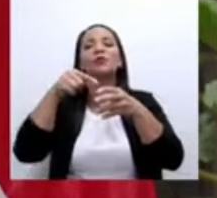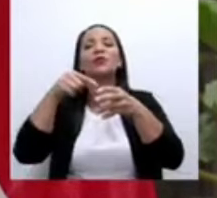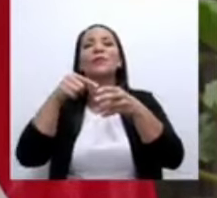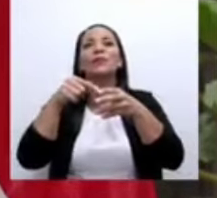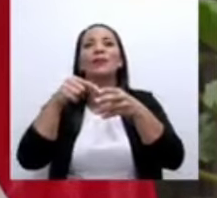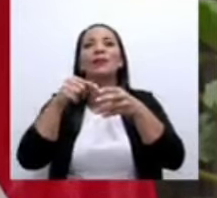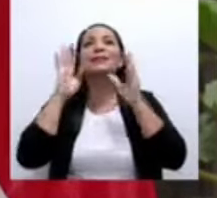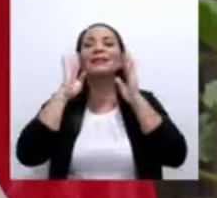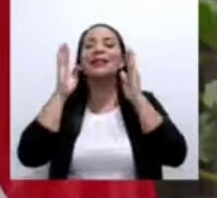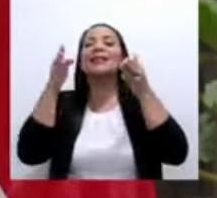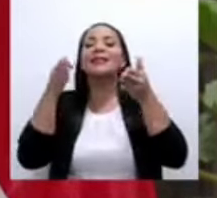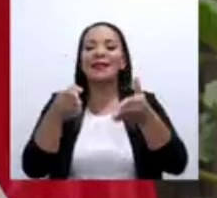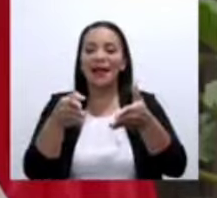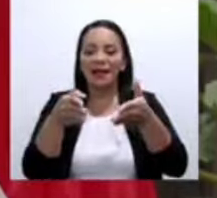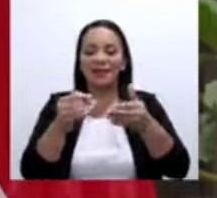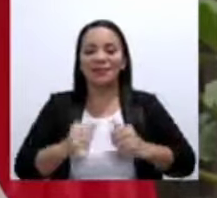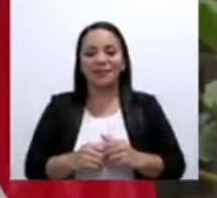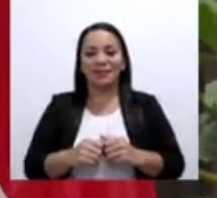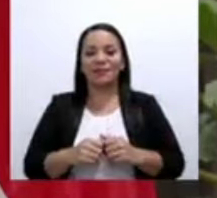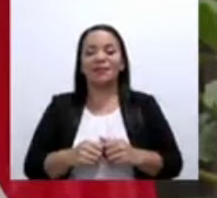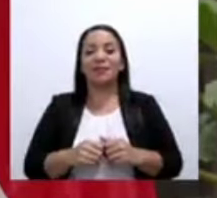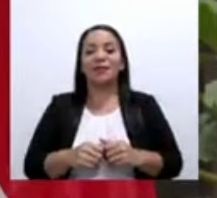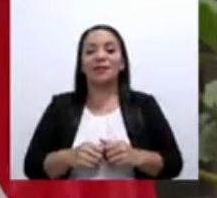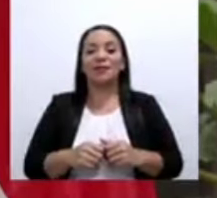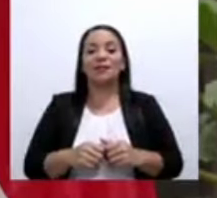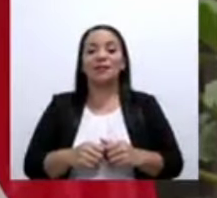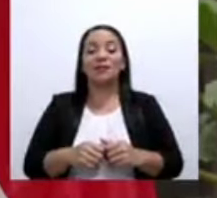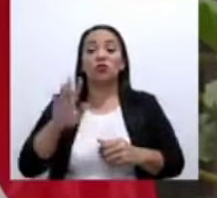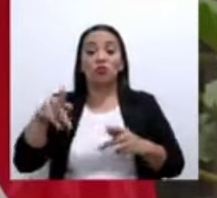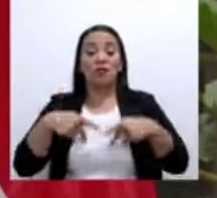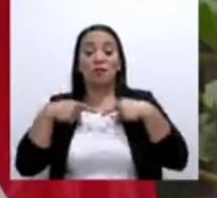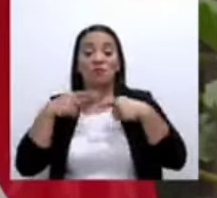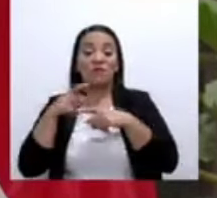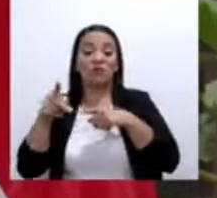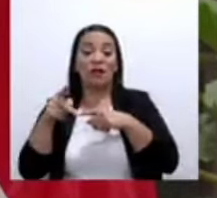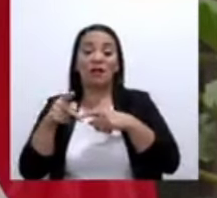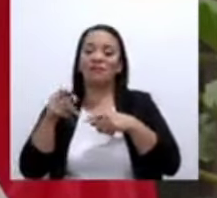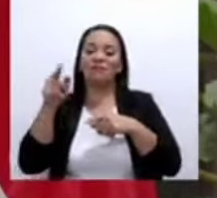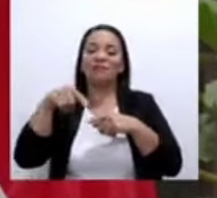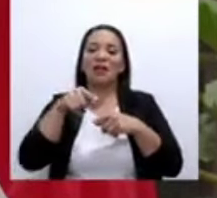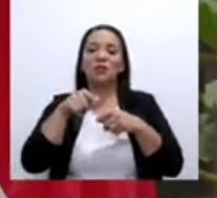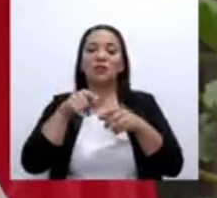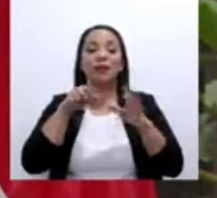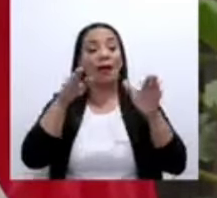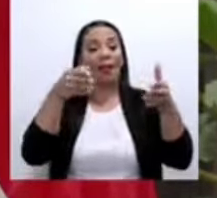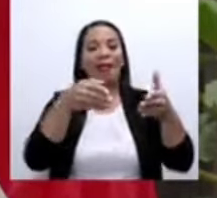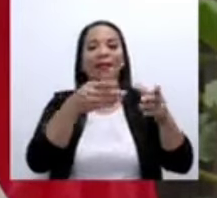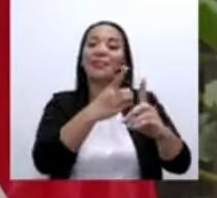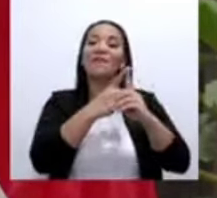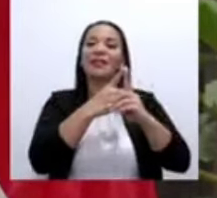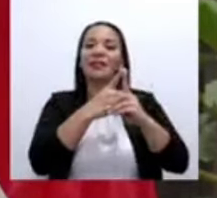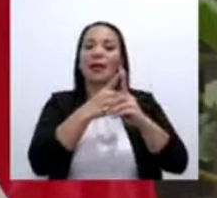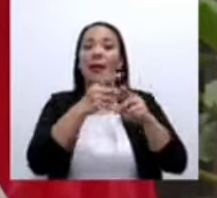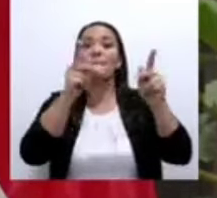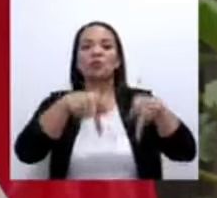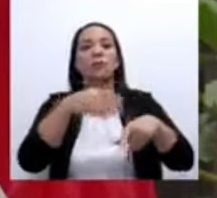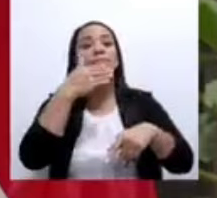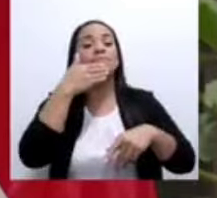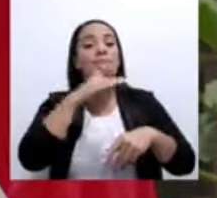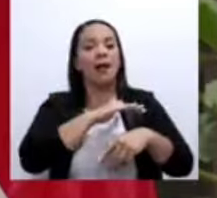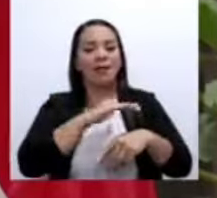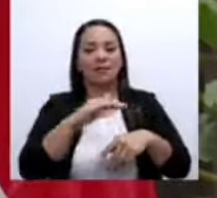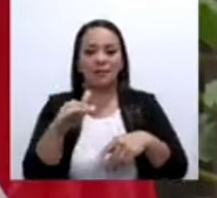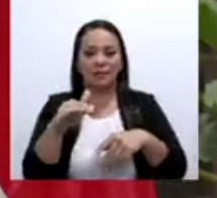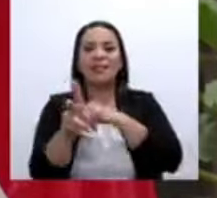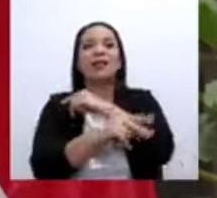dedica de vida profesional a defender a grandes delincuentes. ¿Está